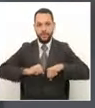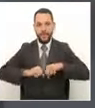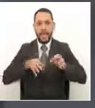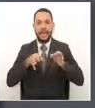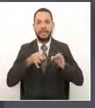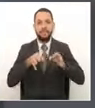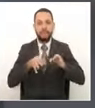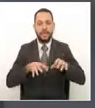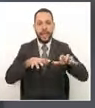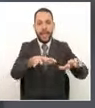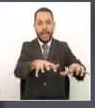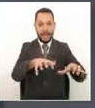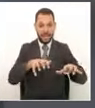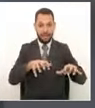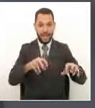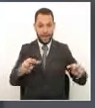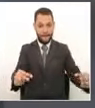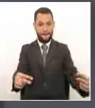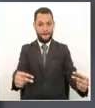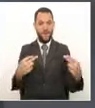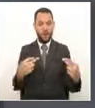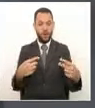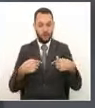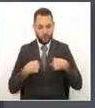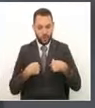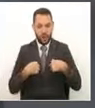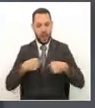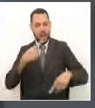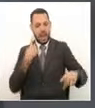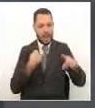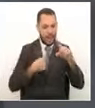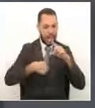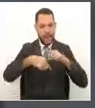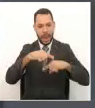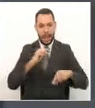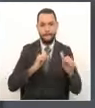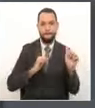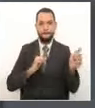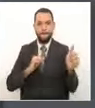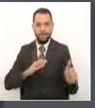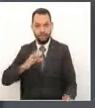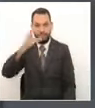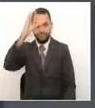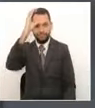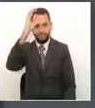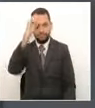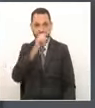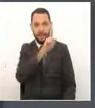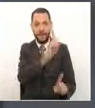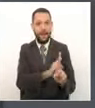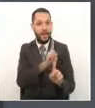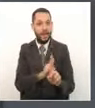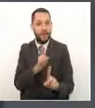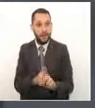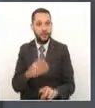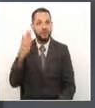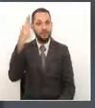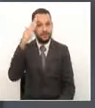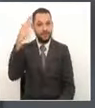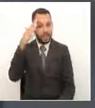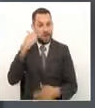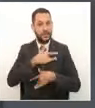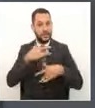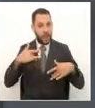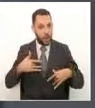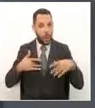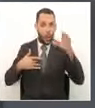los honorables diputados que tengo que reconocerle su gran conocimiento en materia de salud. Cada vez han aprendido la pandemia nos ha ayudado